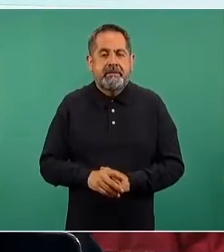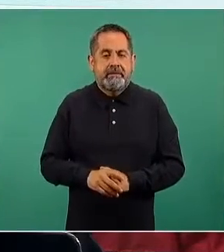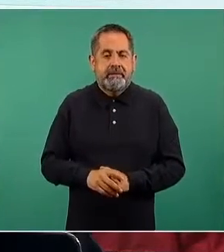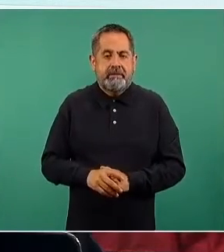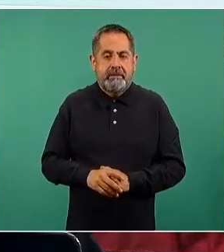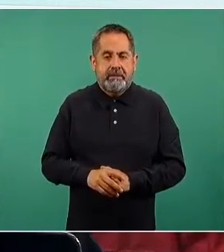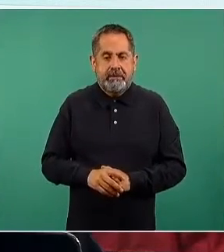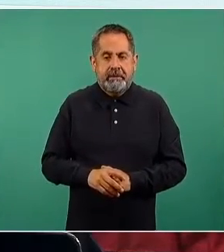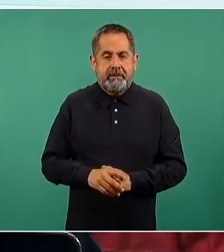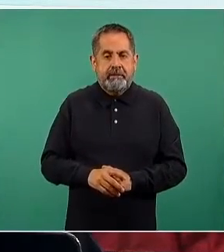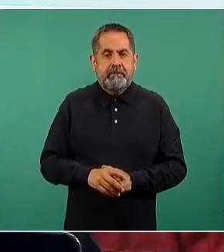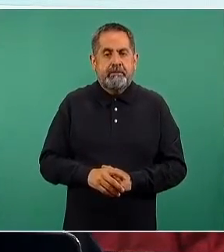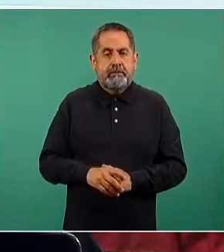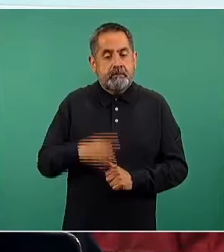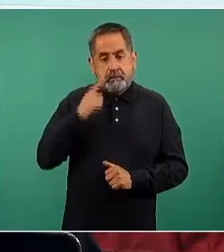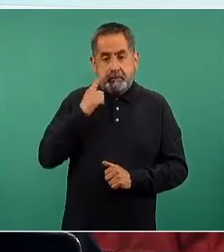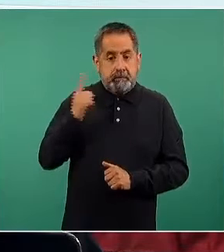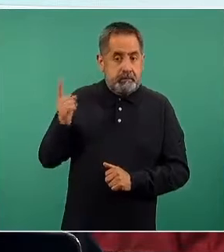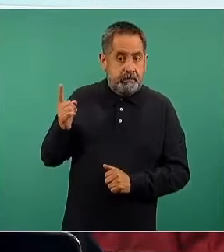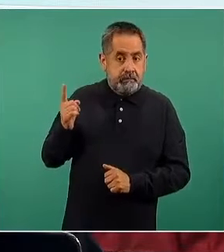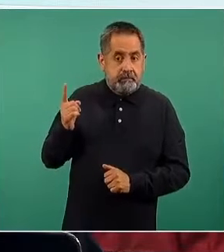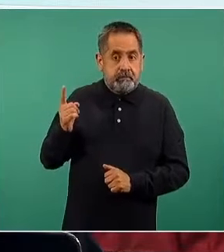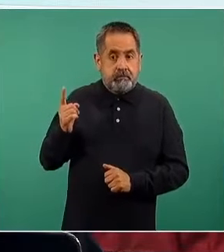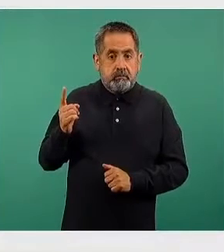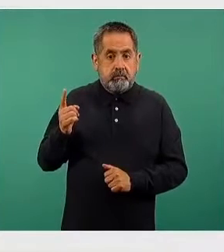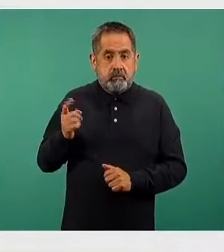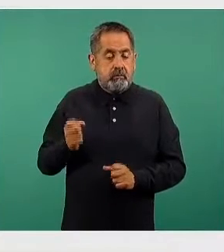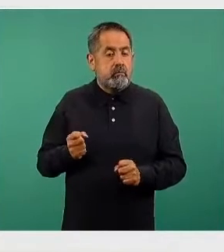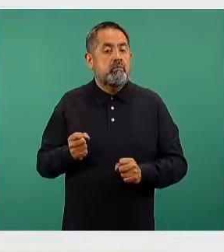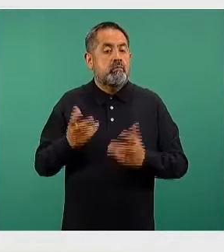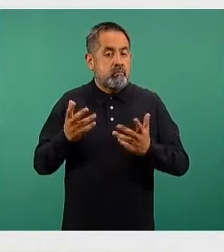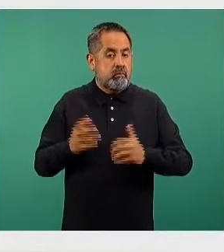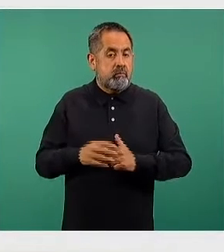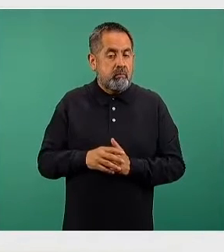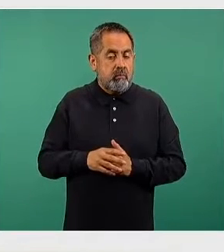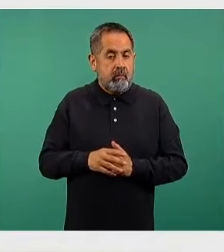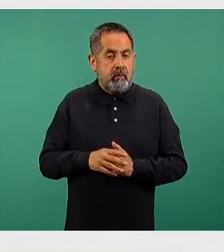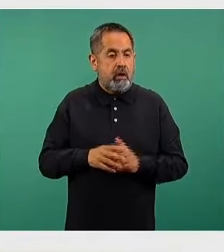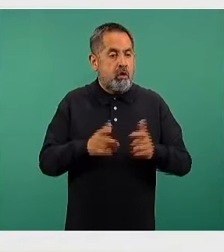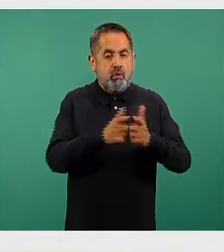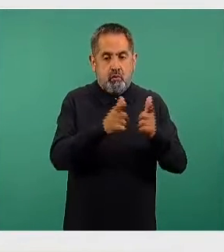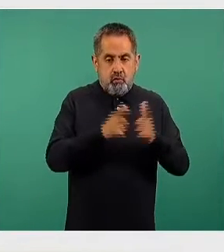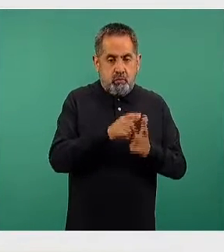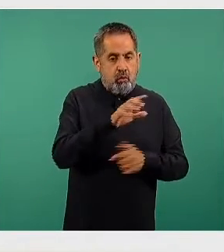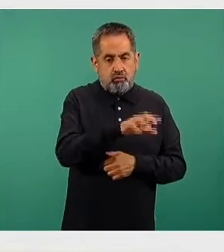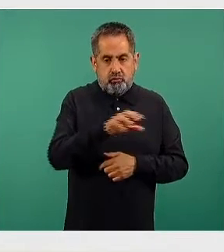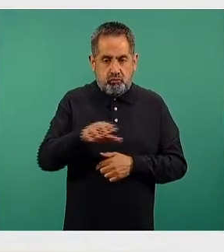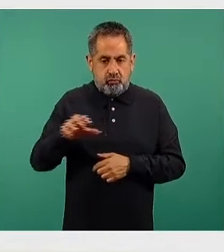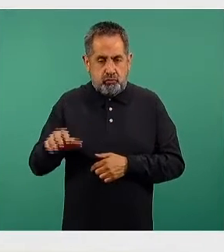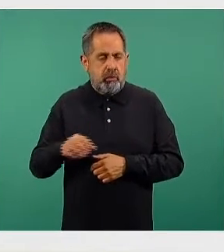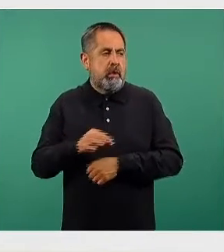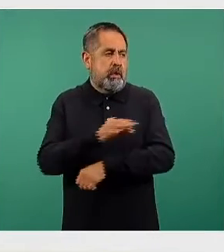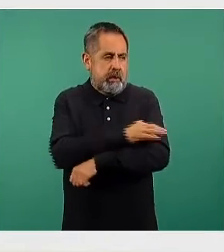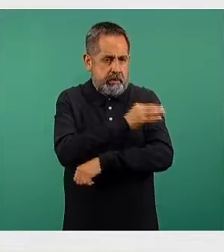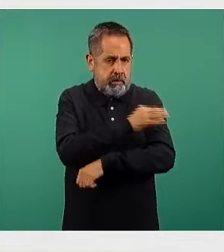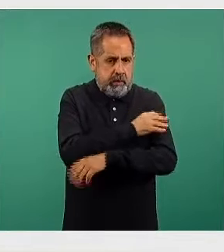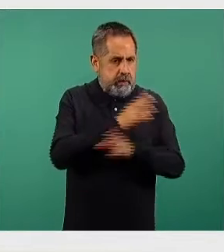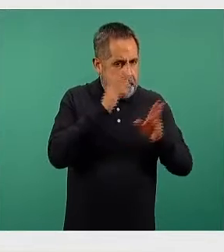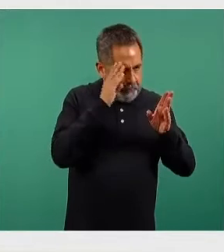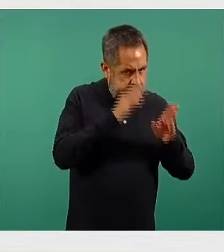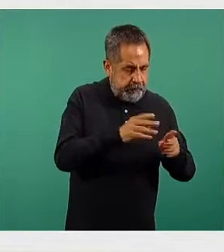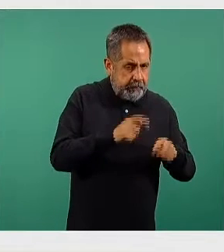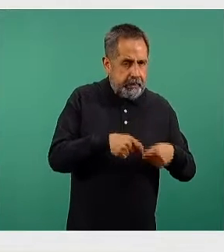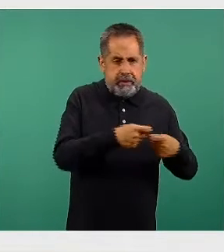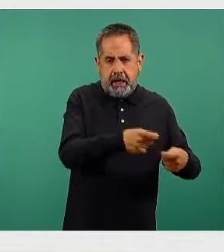diapositiva, actualizamos también por, obviamente, grupos poblacionales, que sabemos están recibiendo la